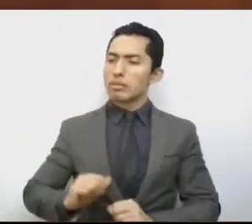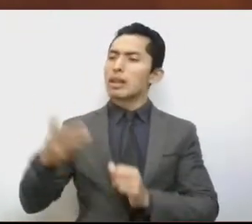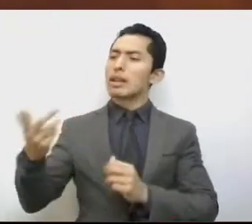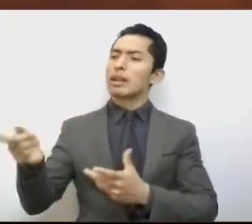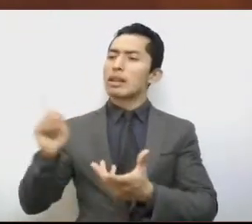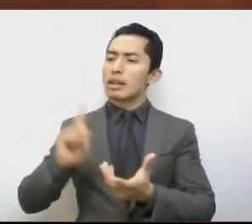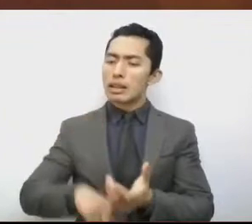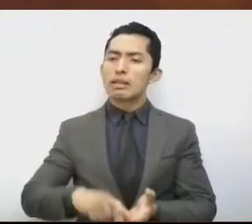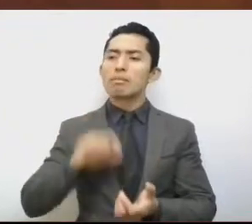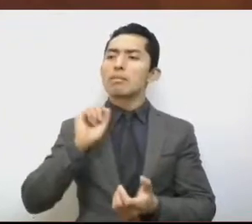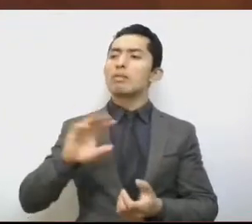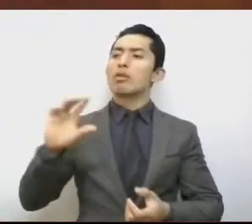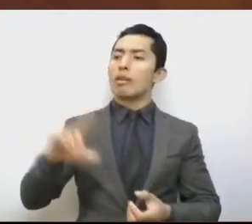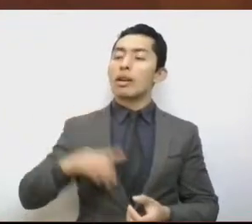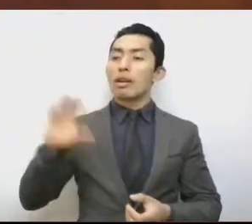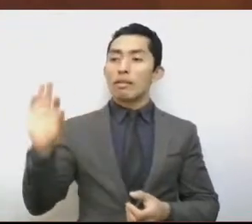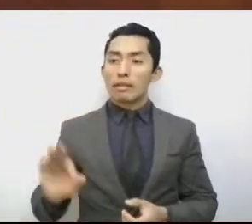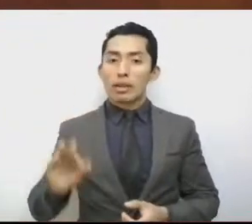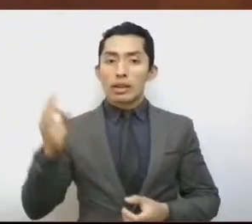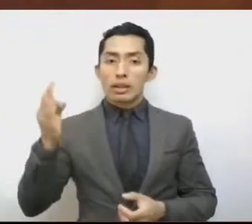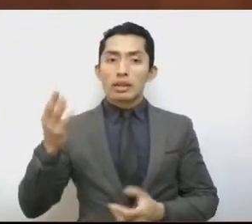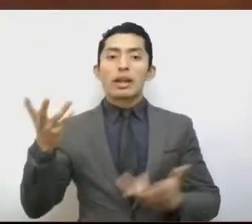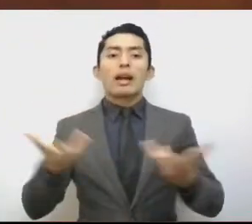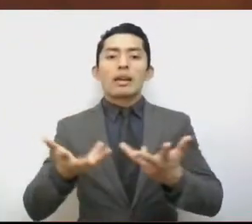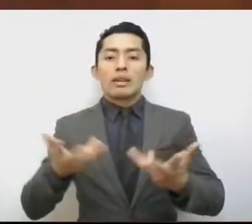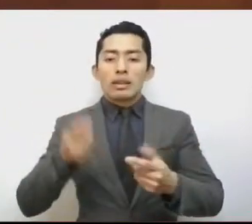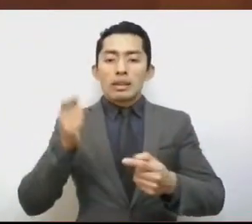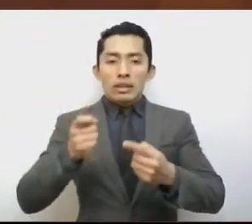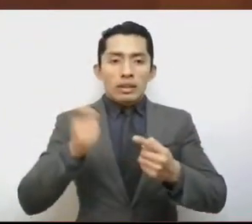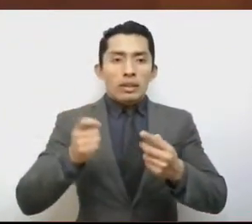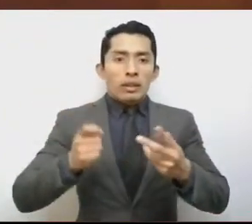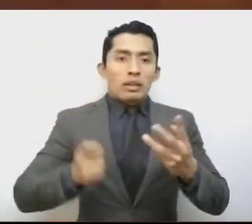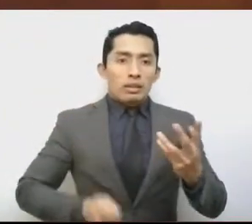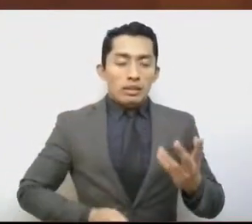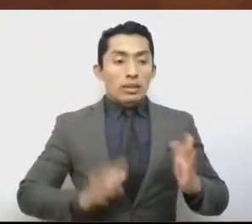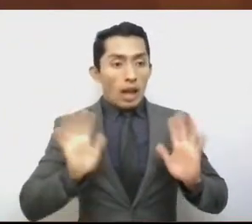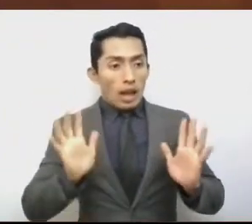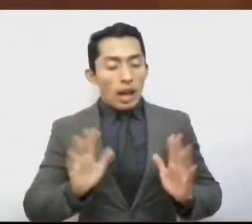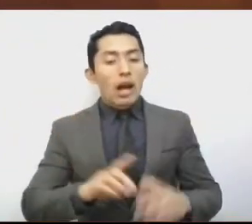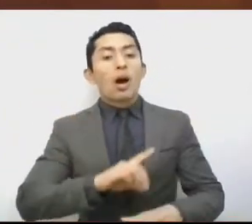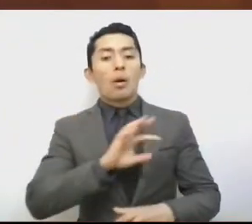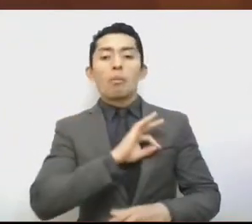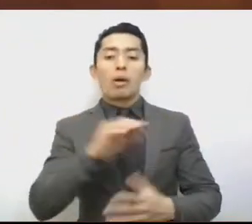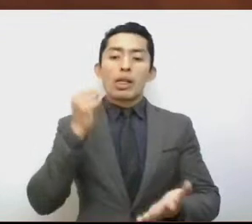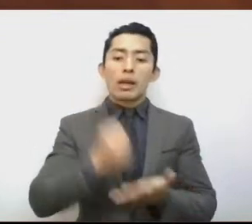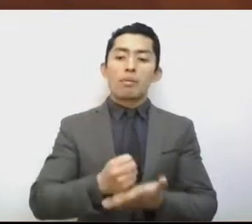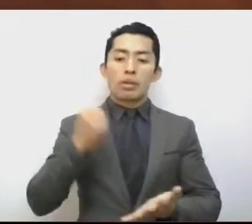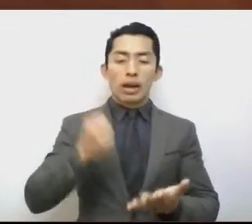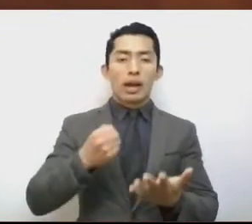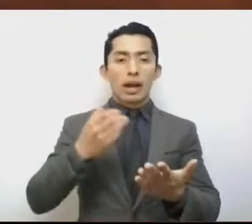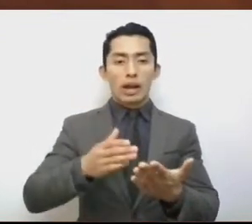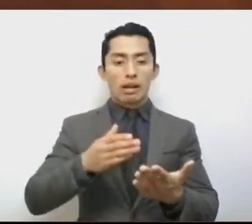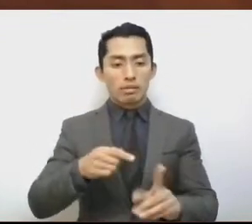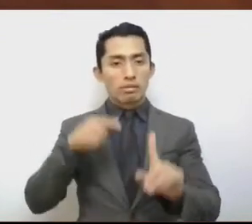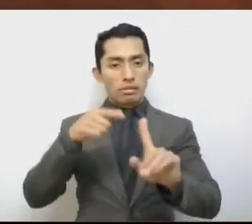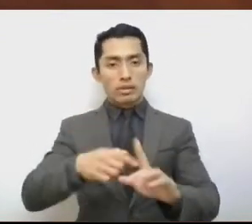federal, entonces podamos aprobar o no un punto de acuerdo.